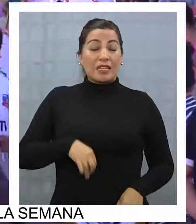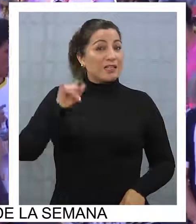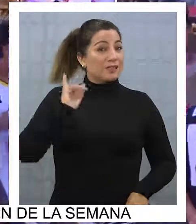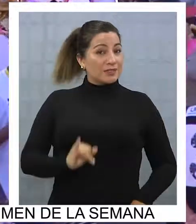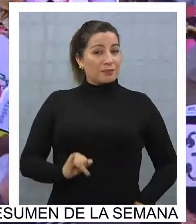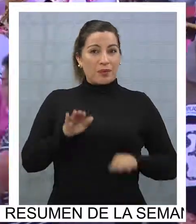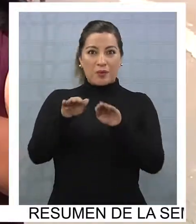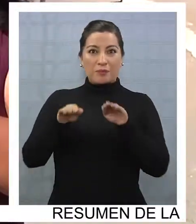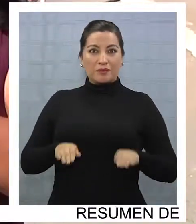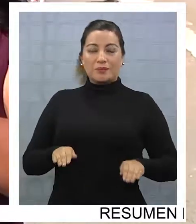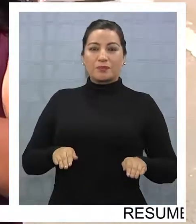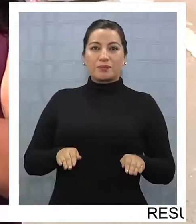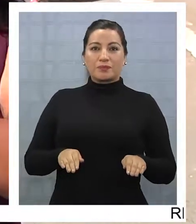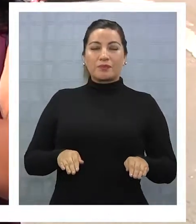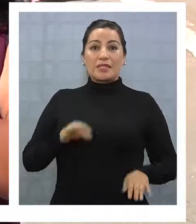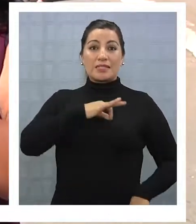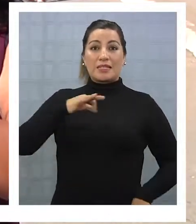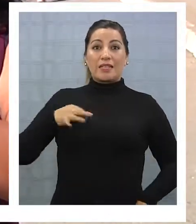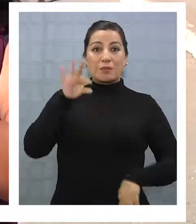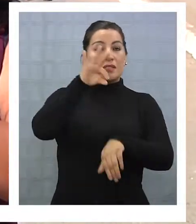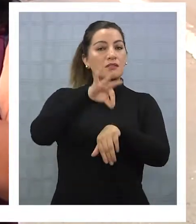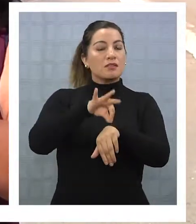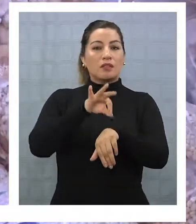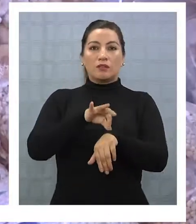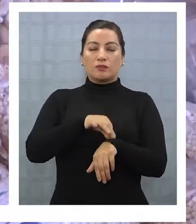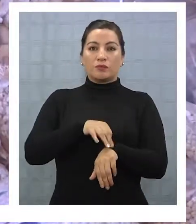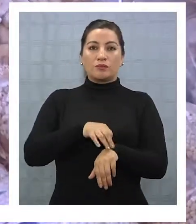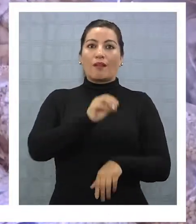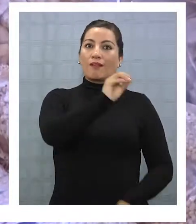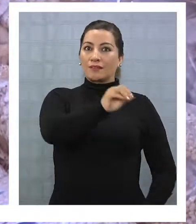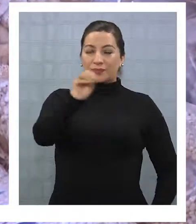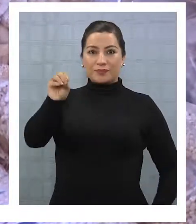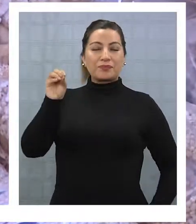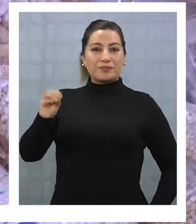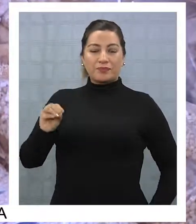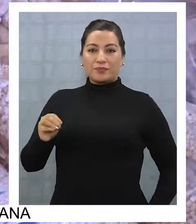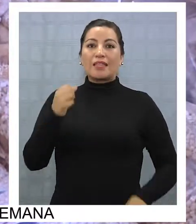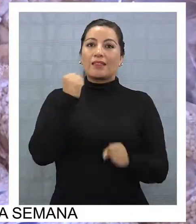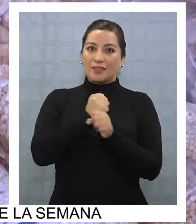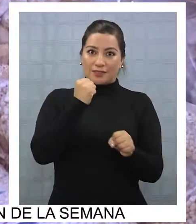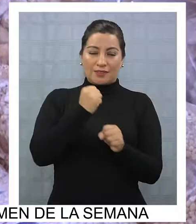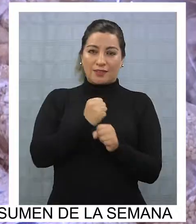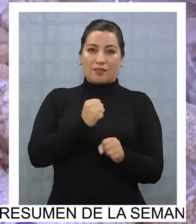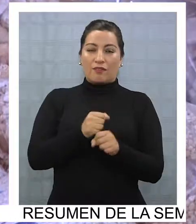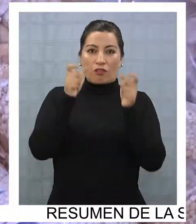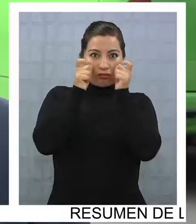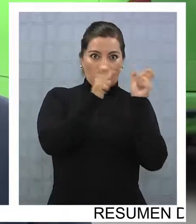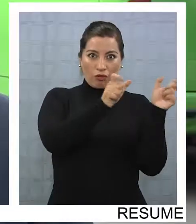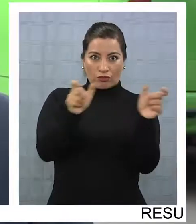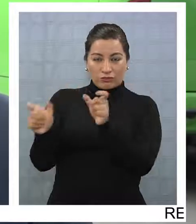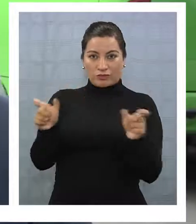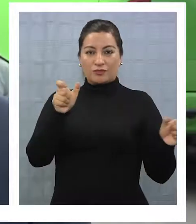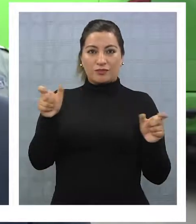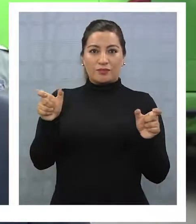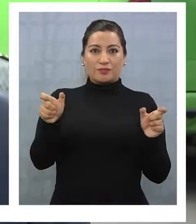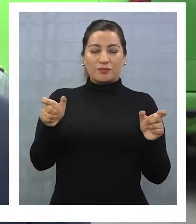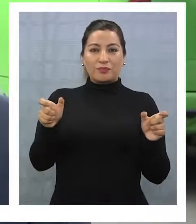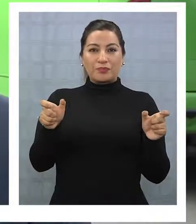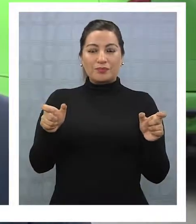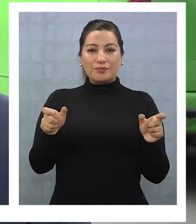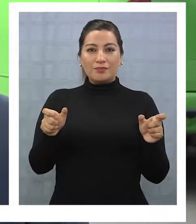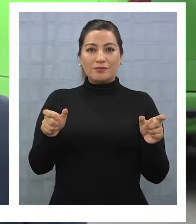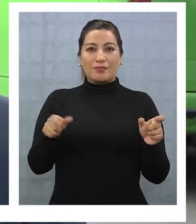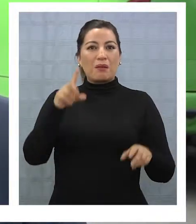habitual, la Ceremi de Salud hace acciones que tienen que ver con la fiscalización, el control